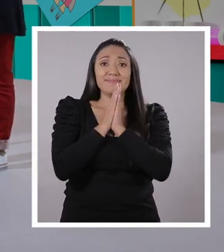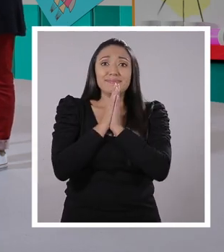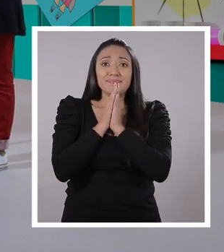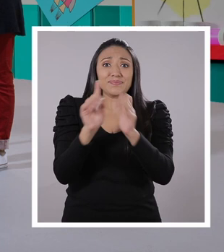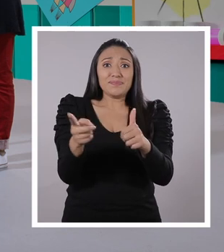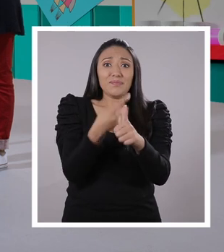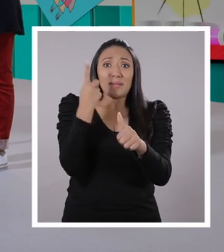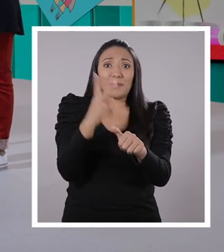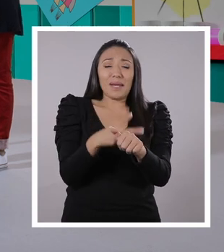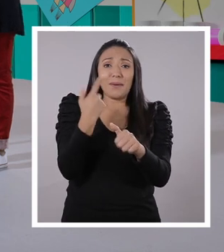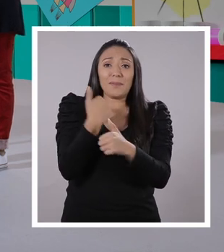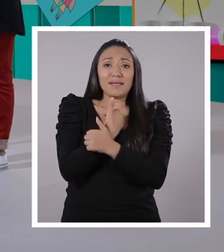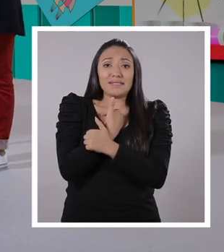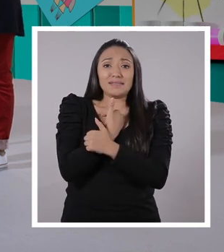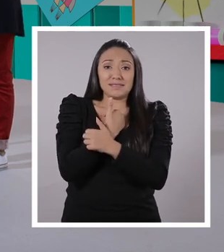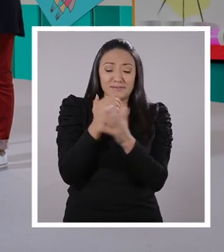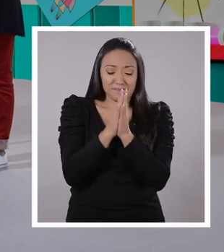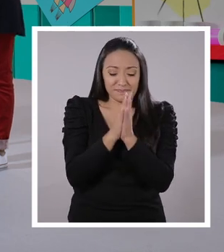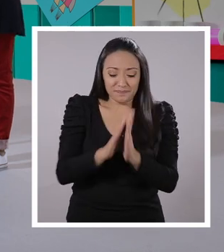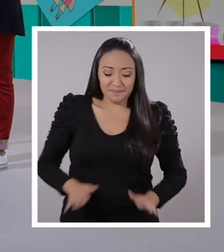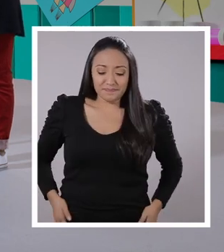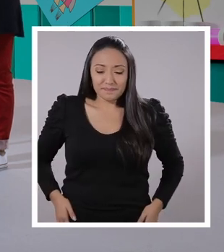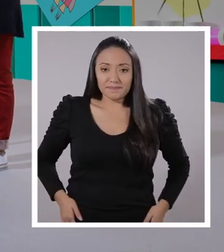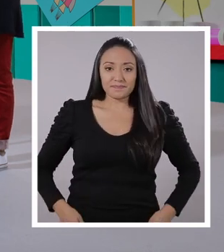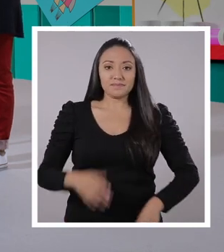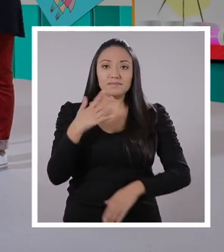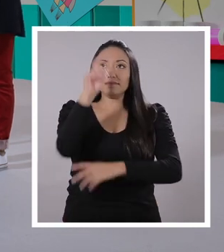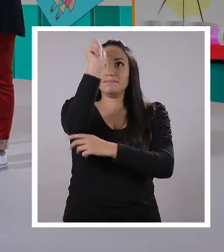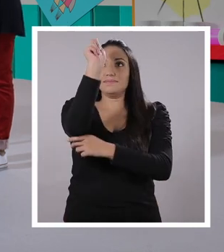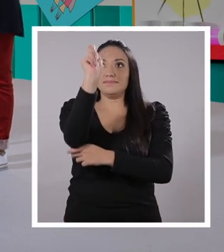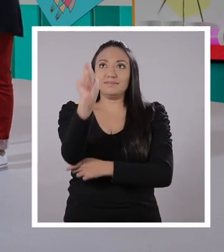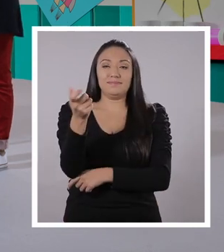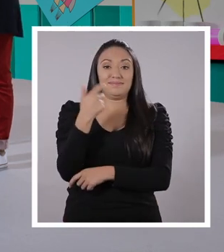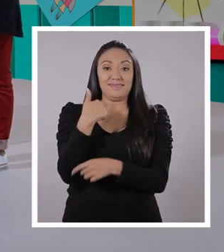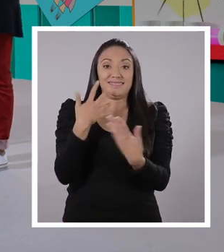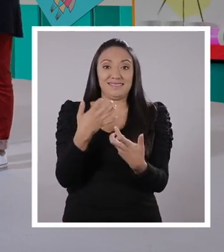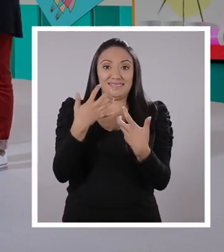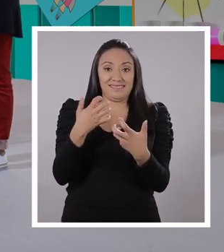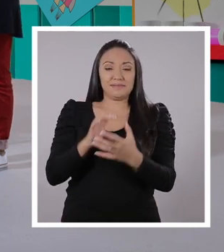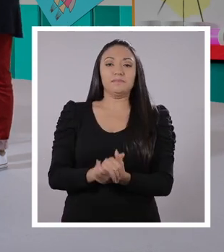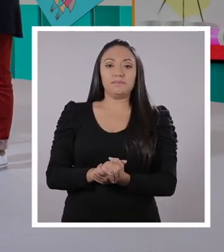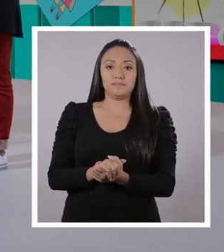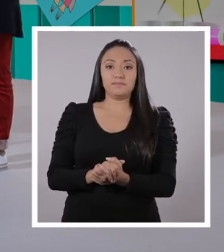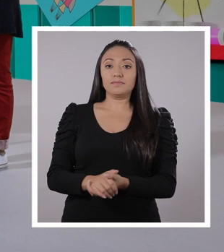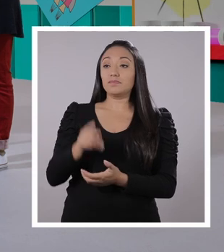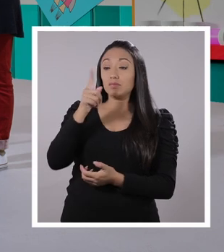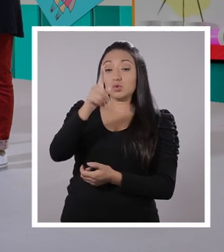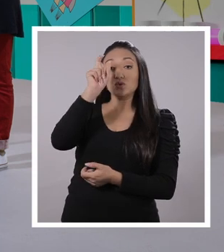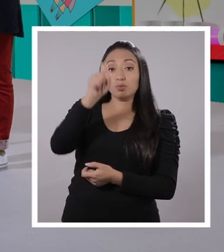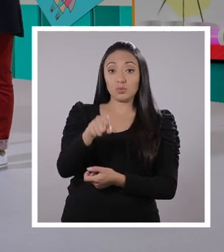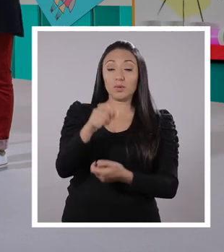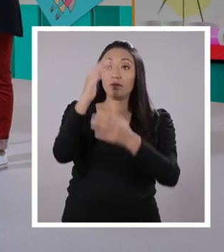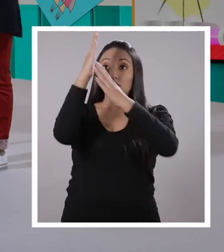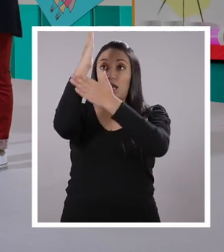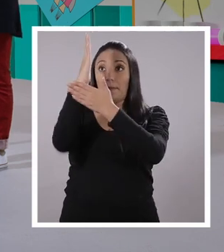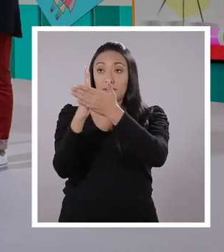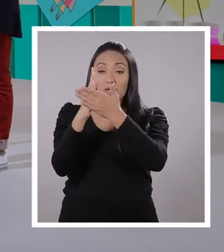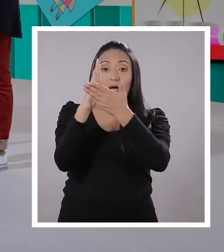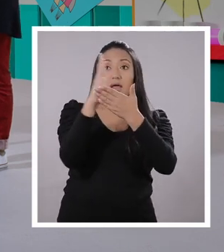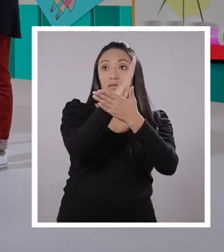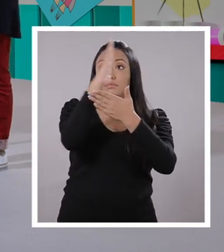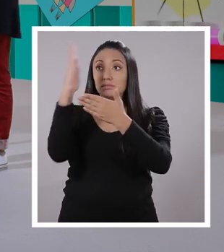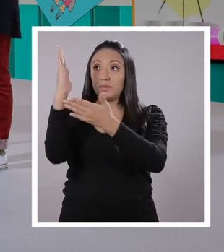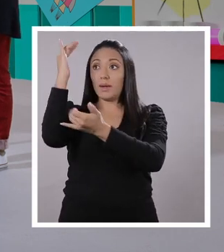acróstico de tu nombre? ¿Puedo? Es el primer acróstico de mi vida. Lo voy a hacer con mucho cariño. Aquí tengo las tizas, profe. Ajá.